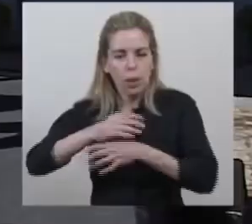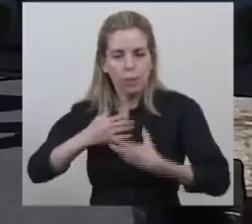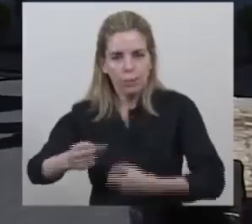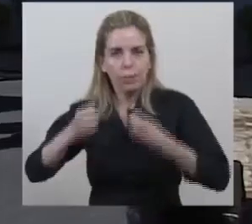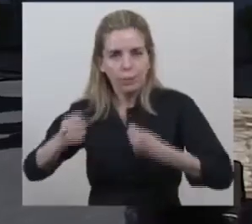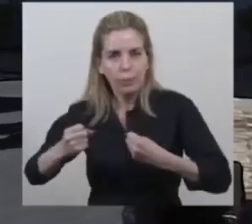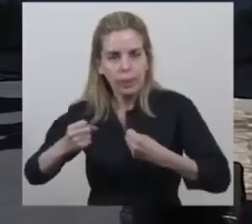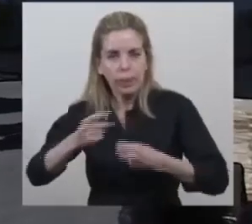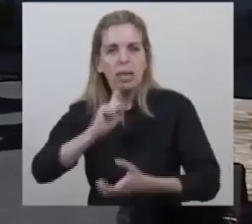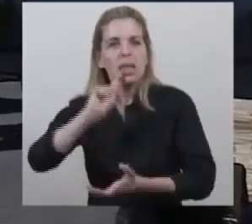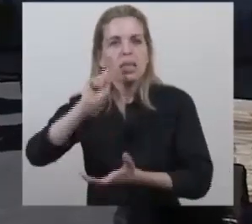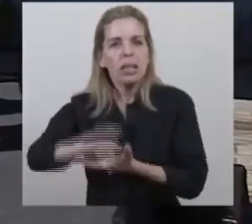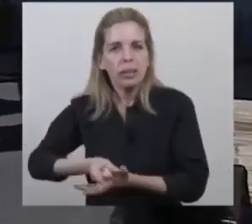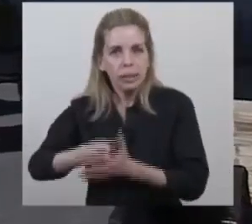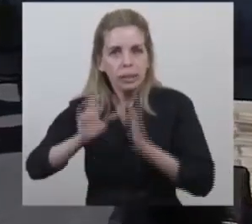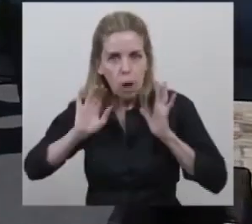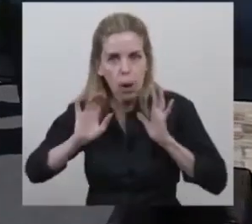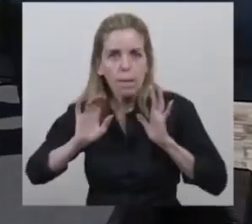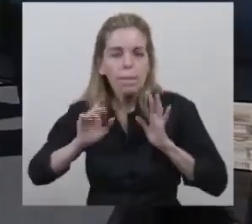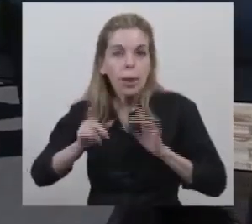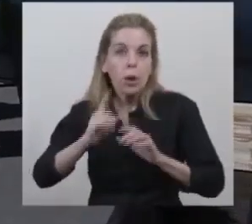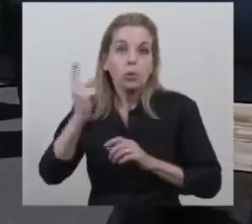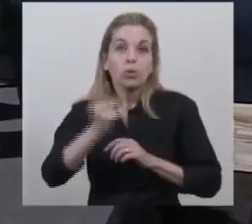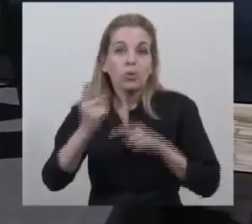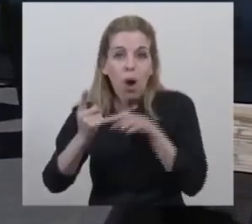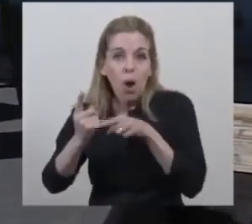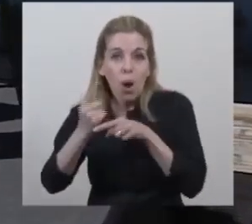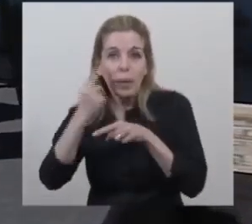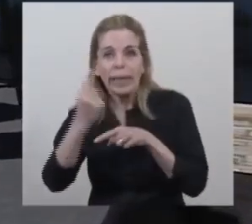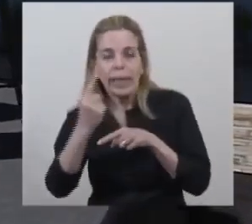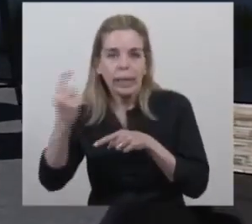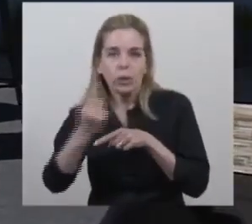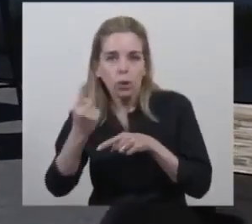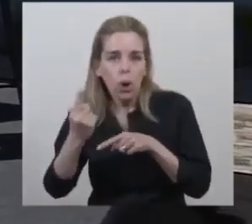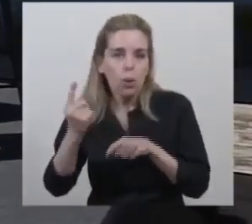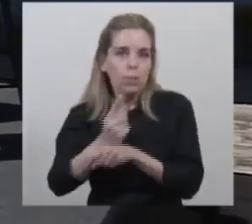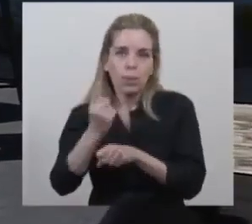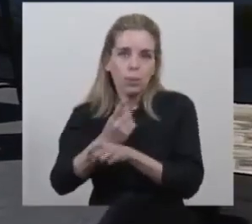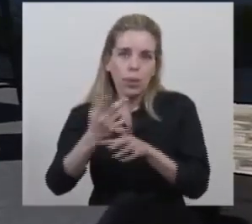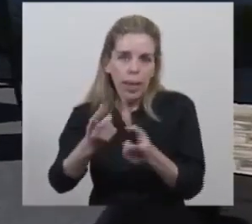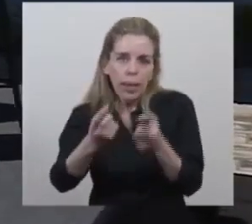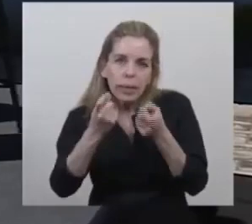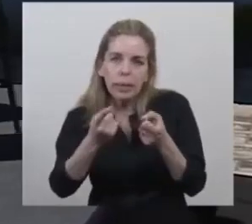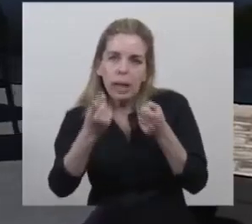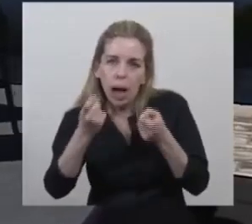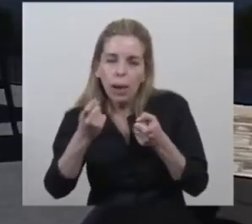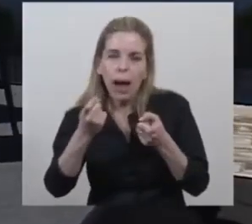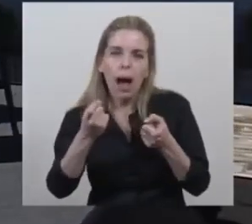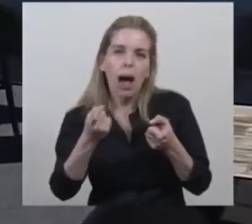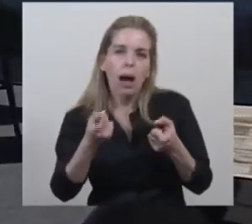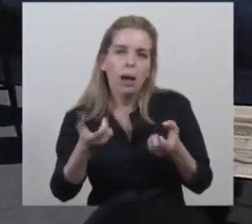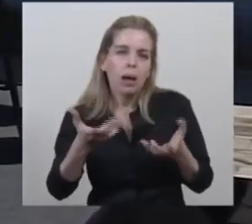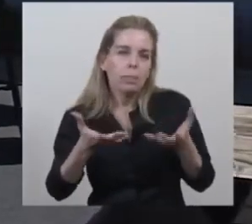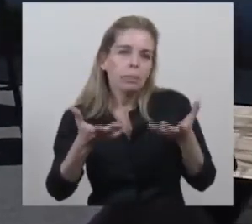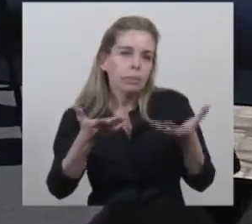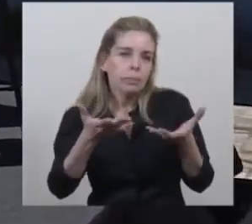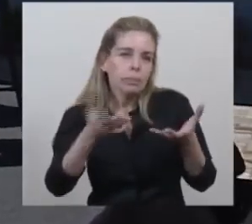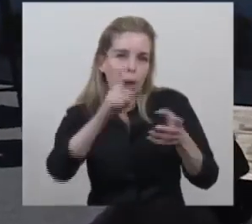que toma una decisión pero que solo no alcanza. Porque hacía falta reequiparlo, hacía falta